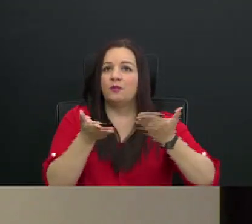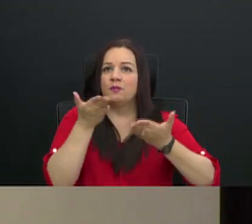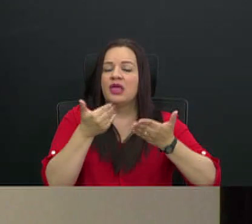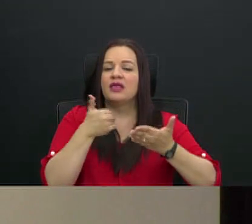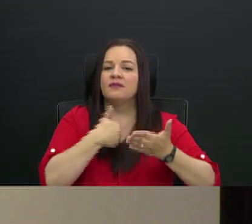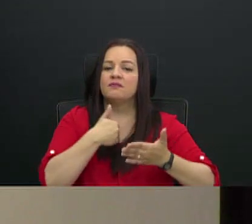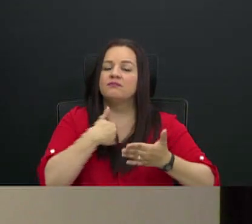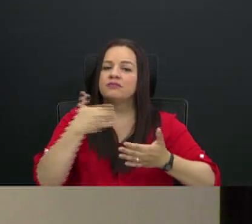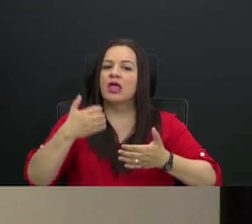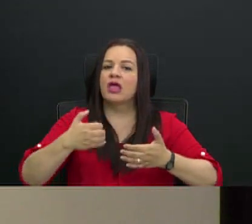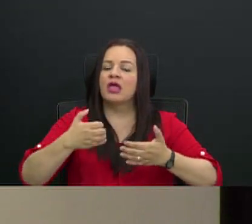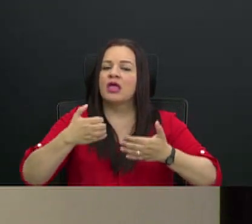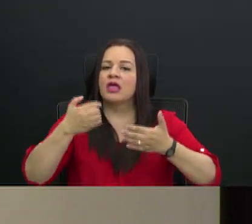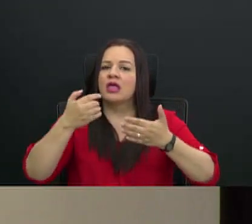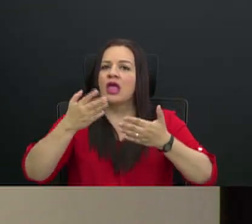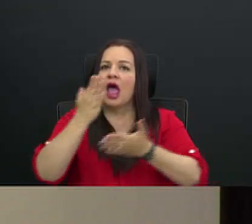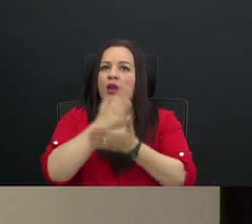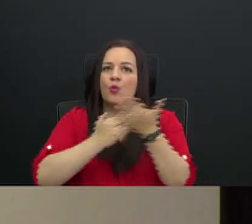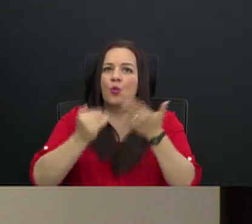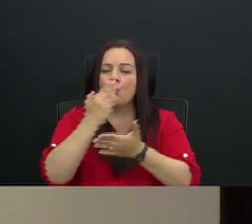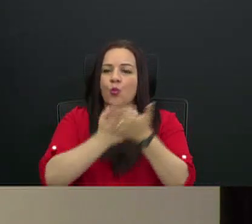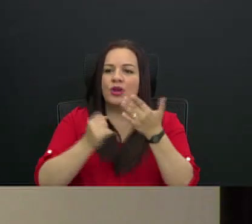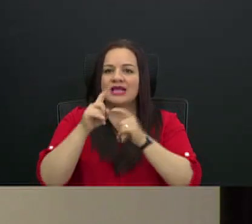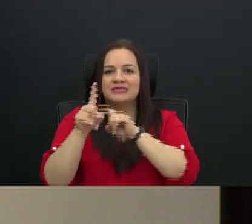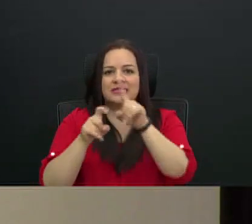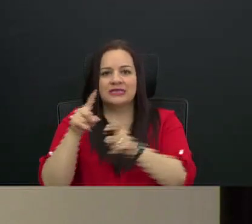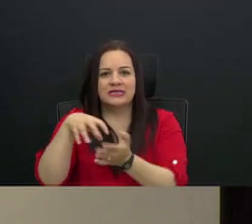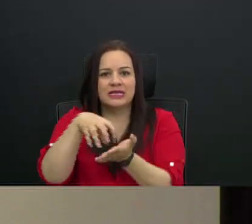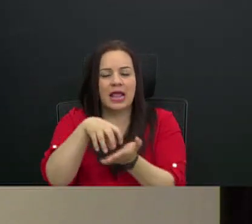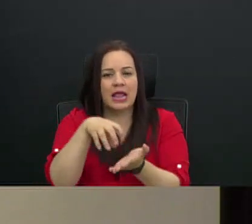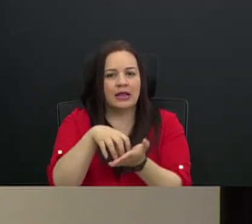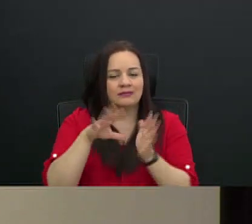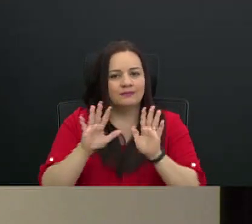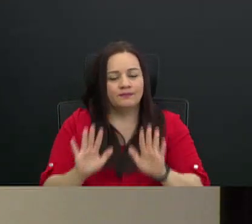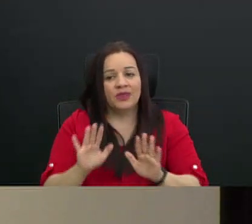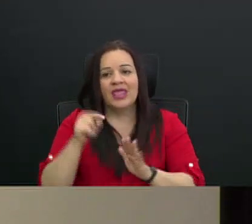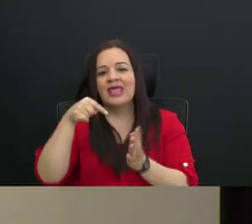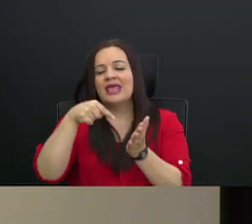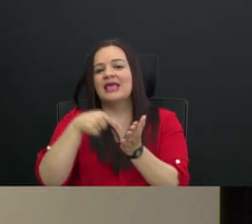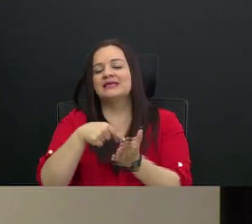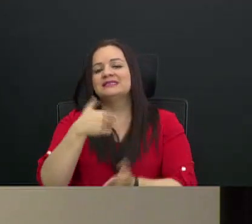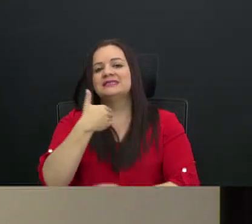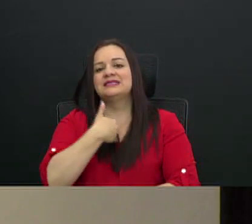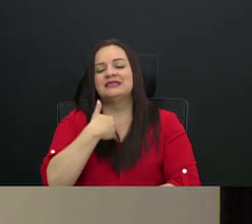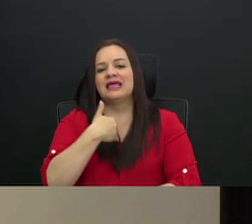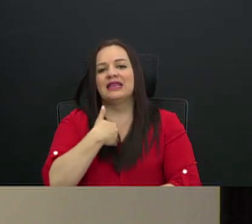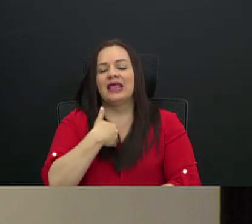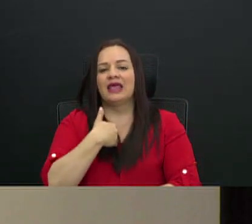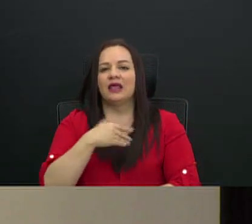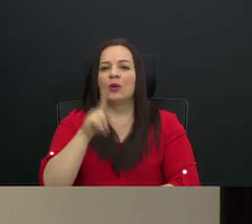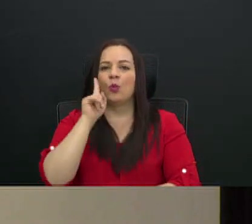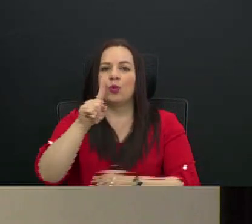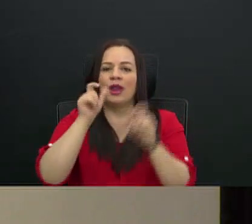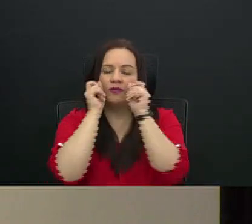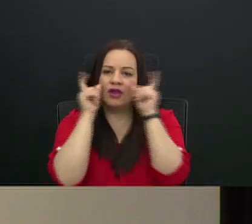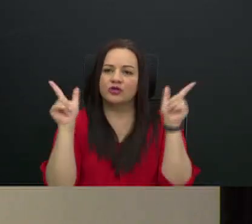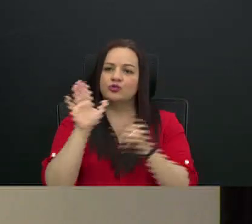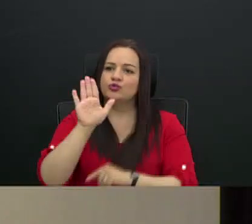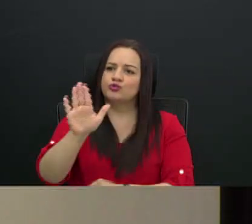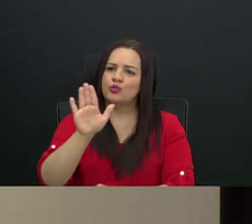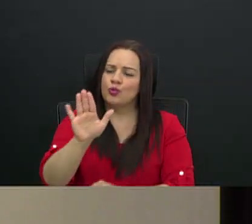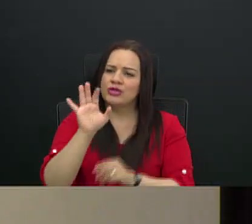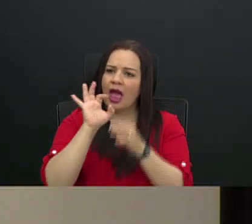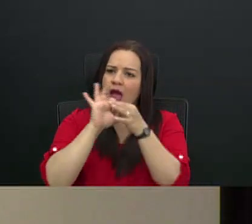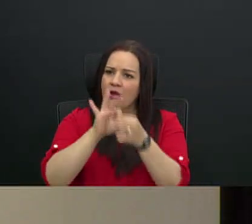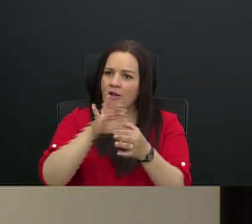serie de interrogantes en este plenario, y al pan, pan, vino, vino, es tener una reacción suya directa